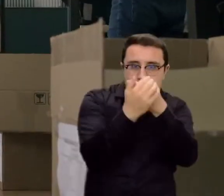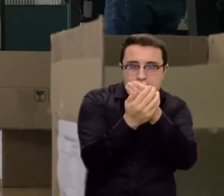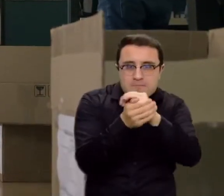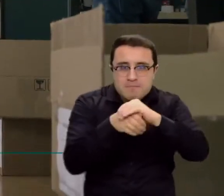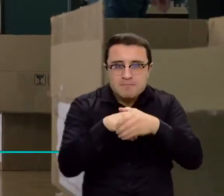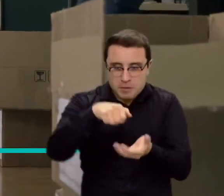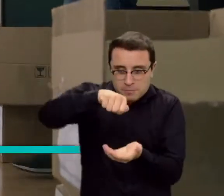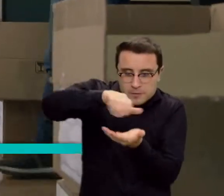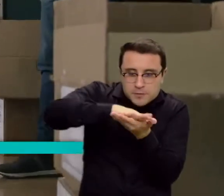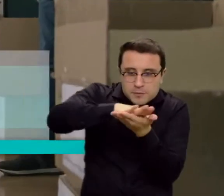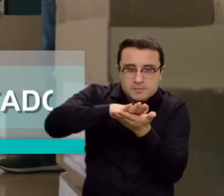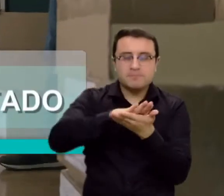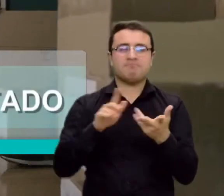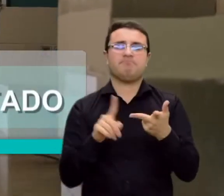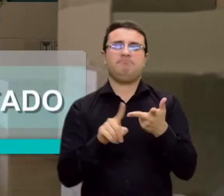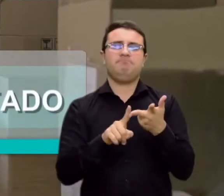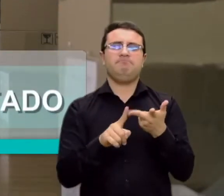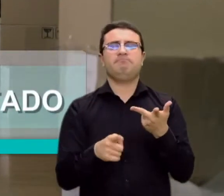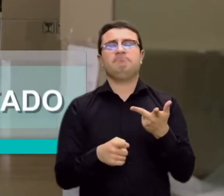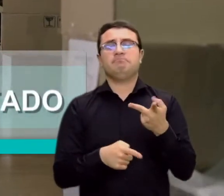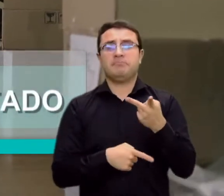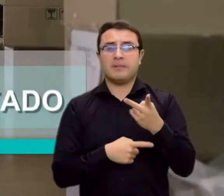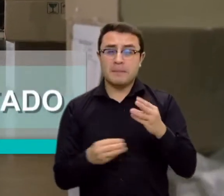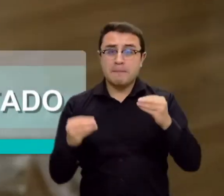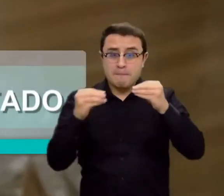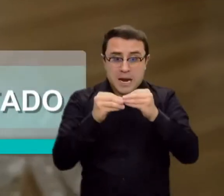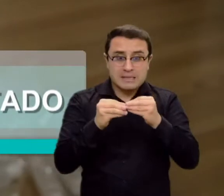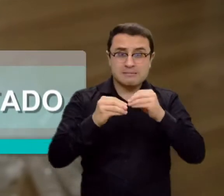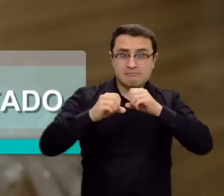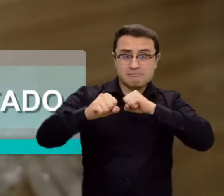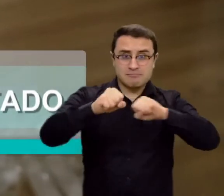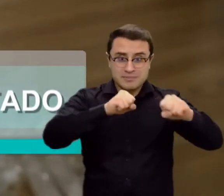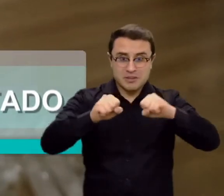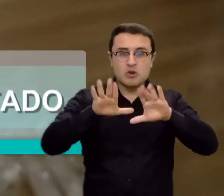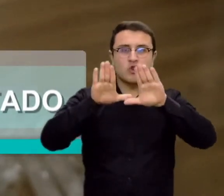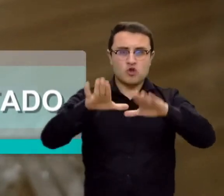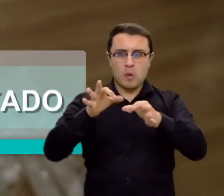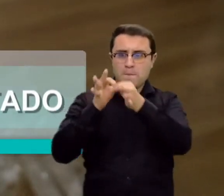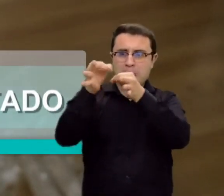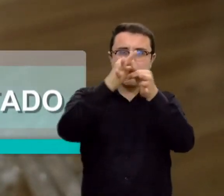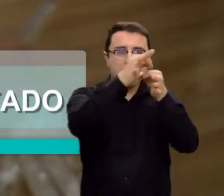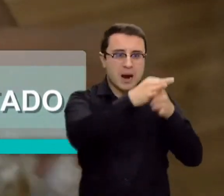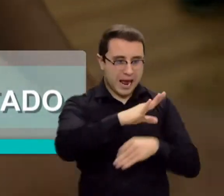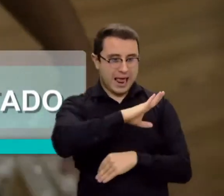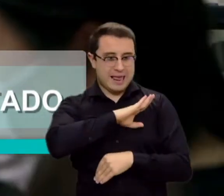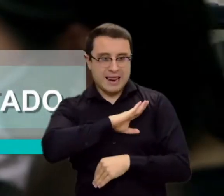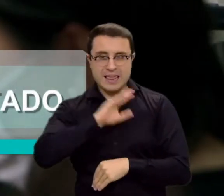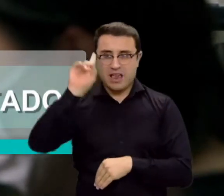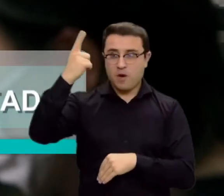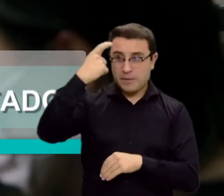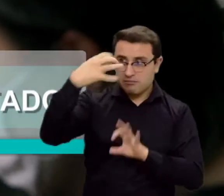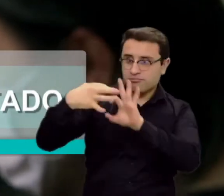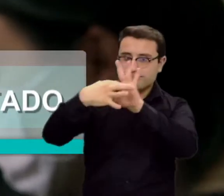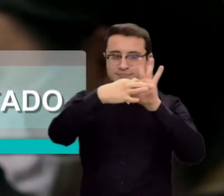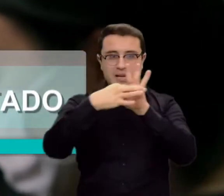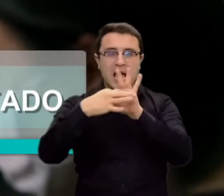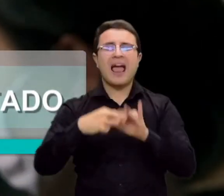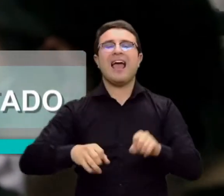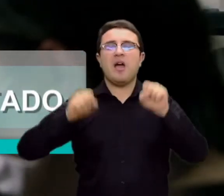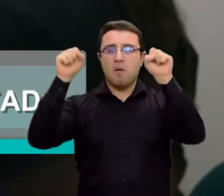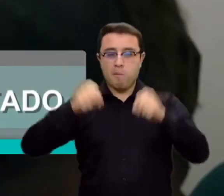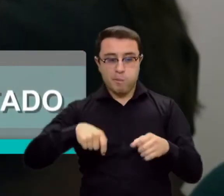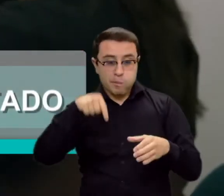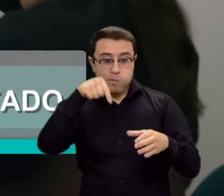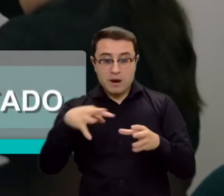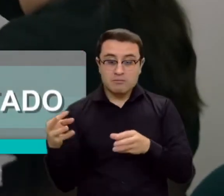adicionalmente la gestión que pueden hacer los registradores frente a las alcaldías y las gobernaciones también para que les suministre